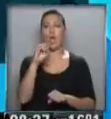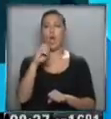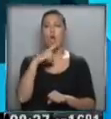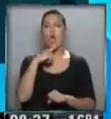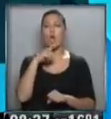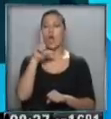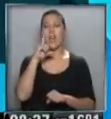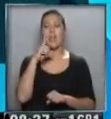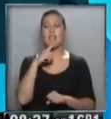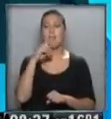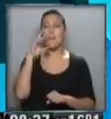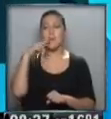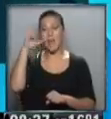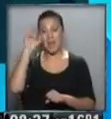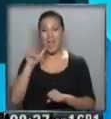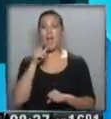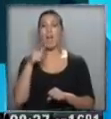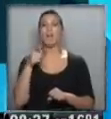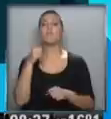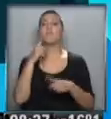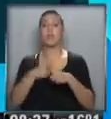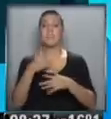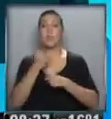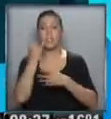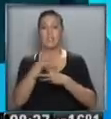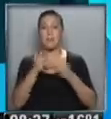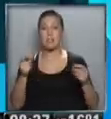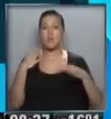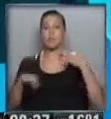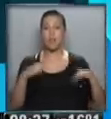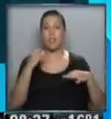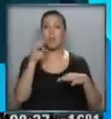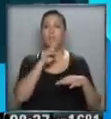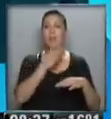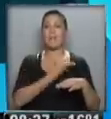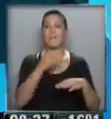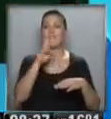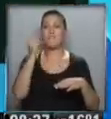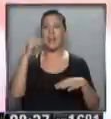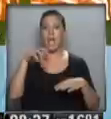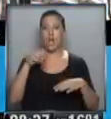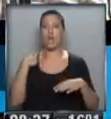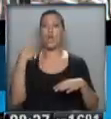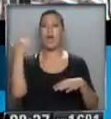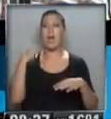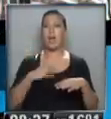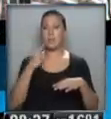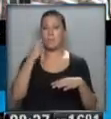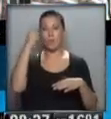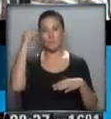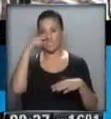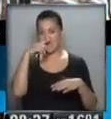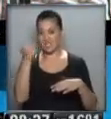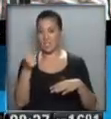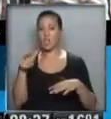montonera franco-argentina Marían Erice Tizó, ocurrida en octubre de 1976. La